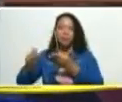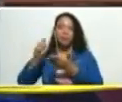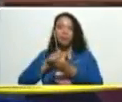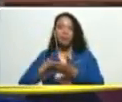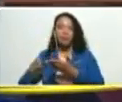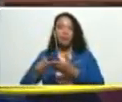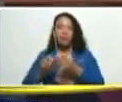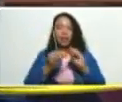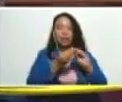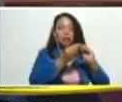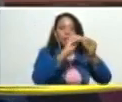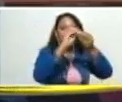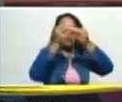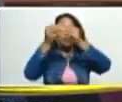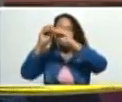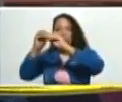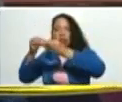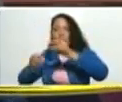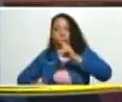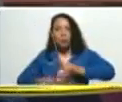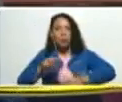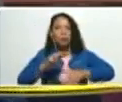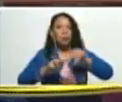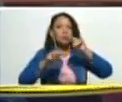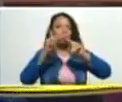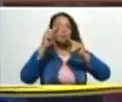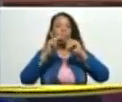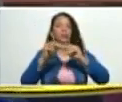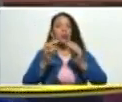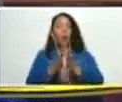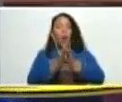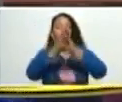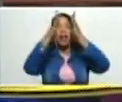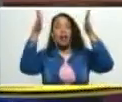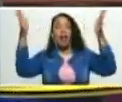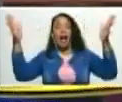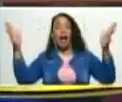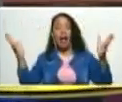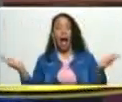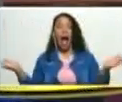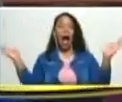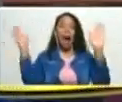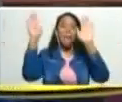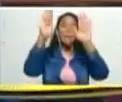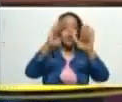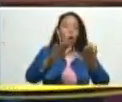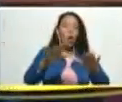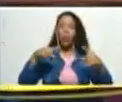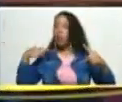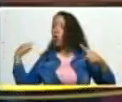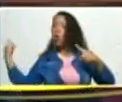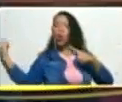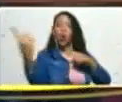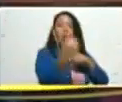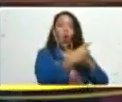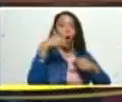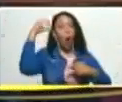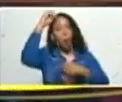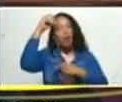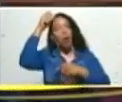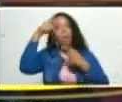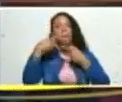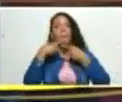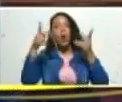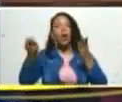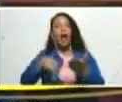confeccionada fue construida como un gran aporte colectivo de la opinión pública nacional